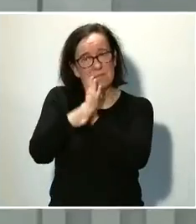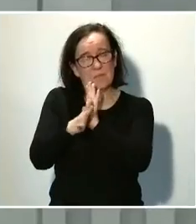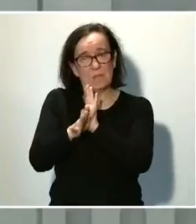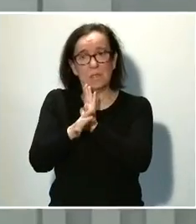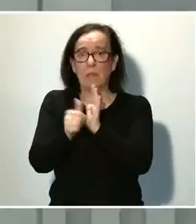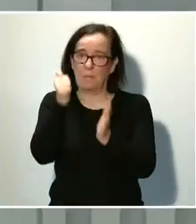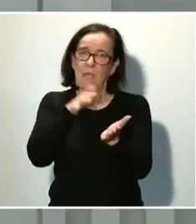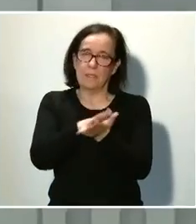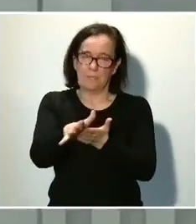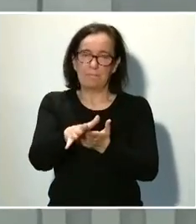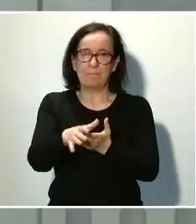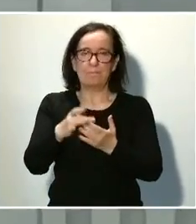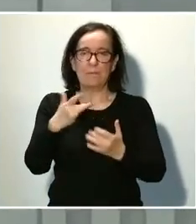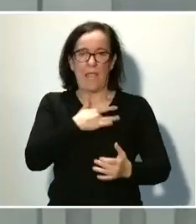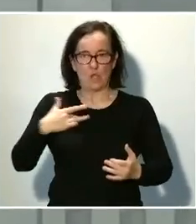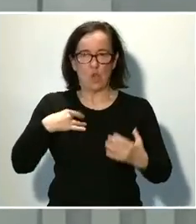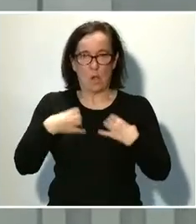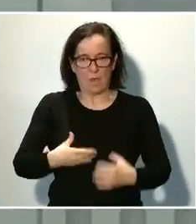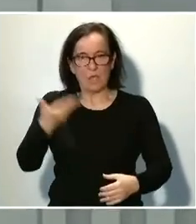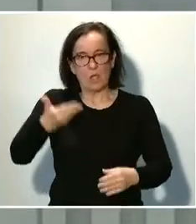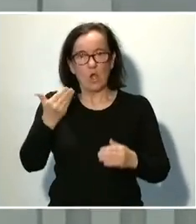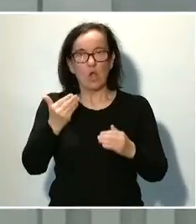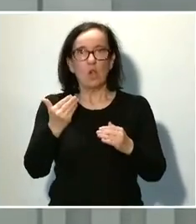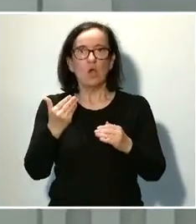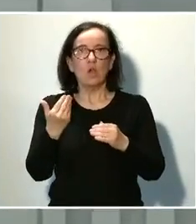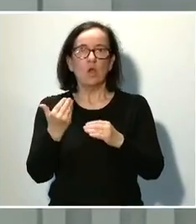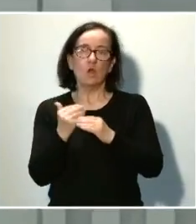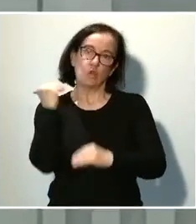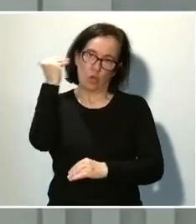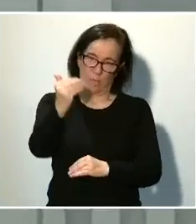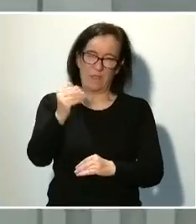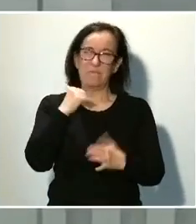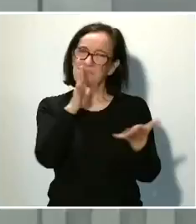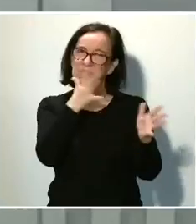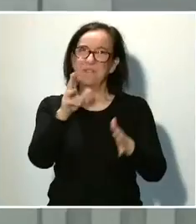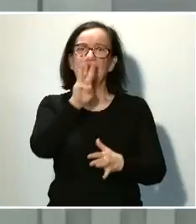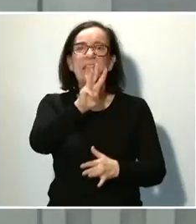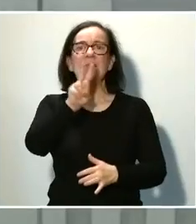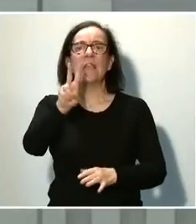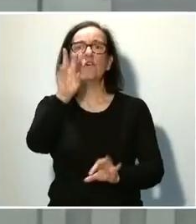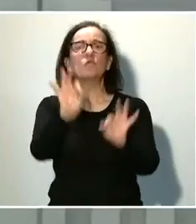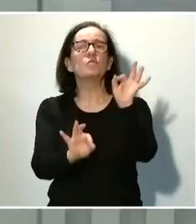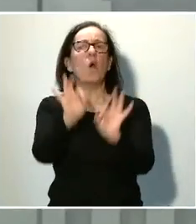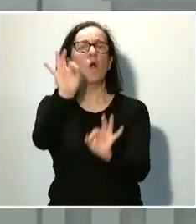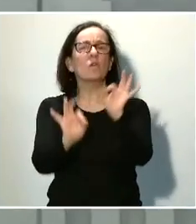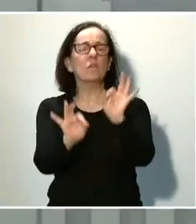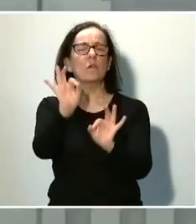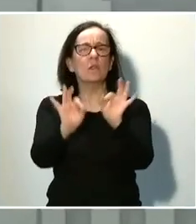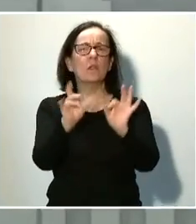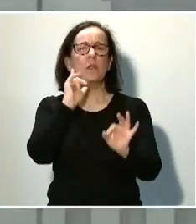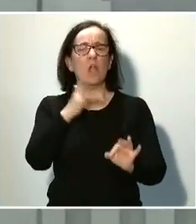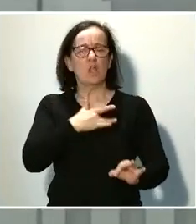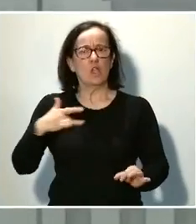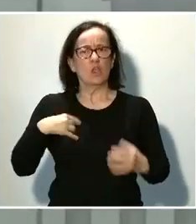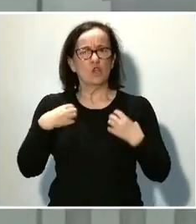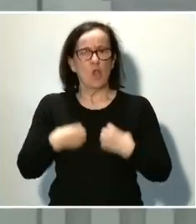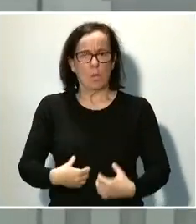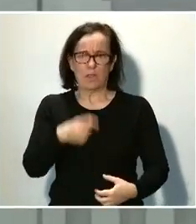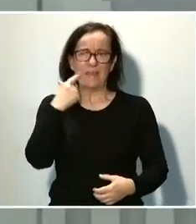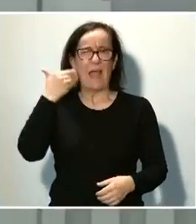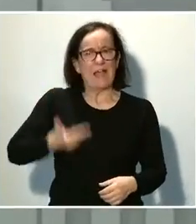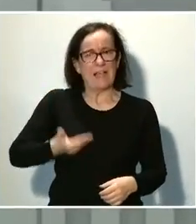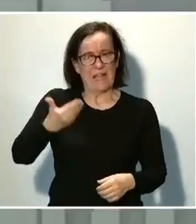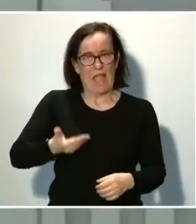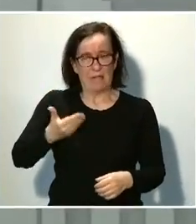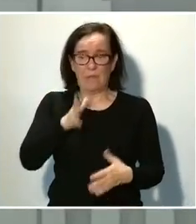de neumonía grave superior al resto, de alrededor del 32% de ellos llegan a tener una neumonía grave. Pero, como acabo de decir,